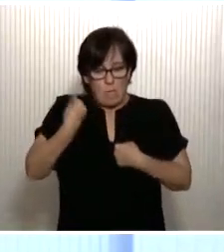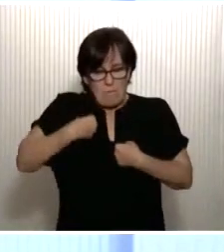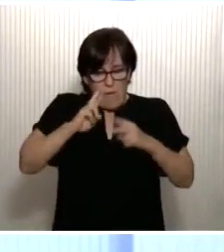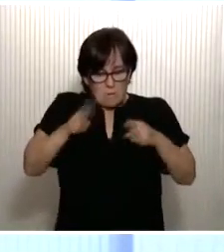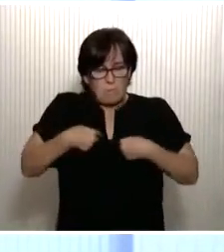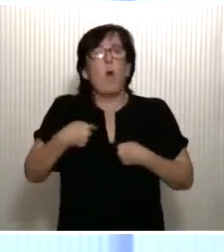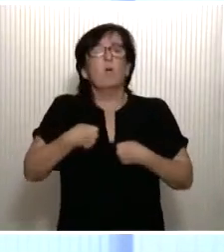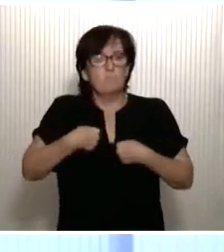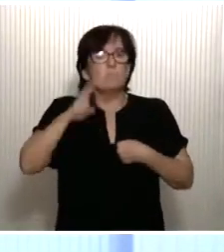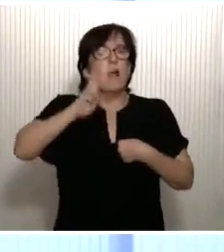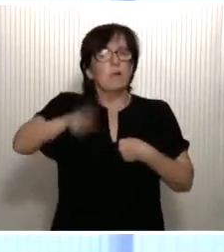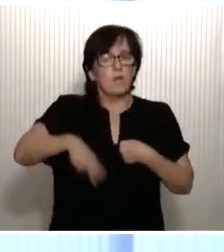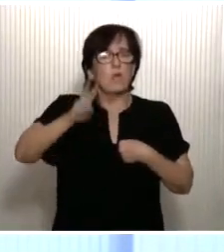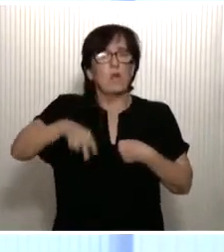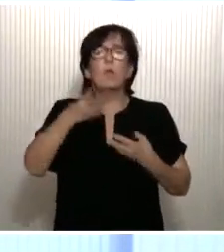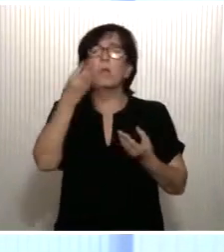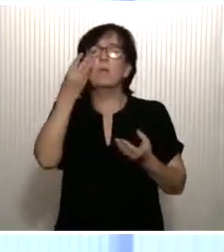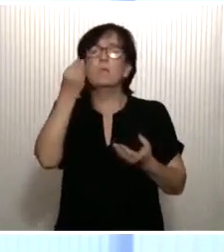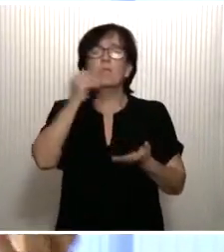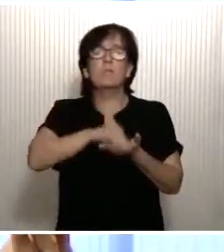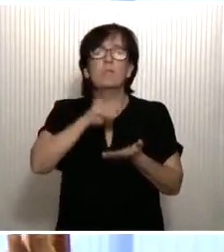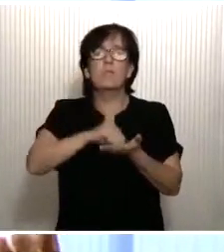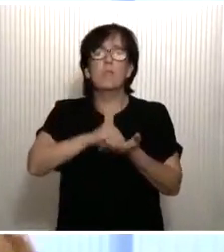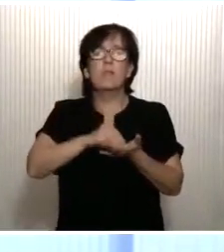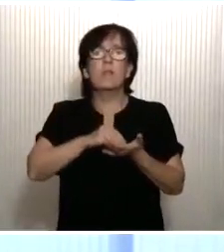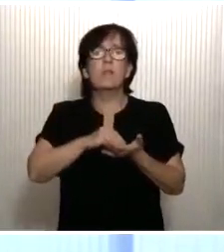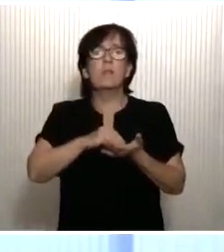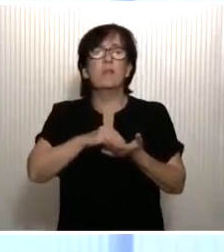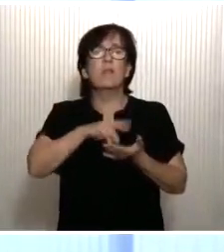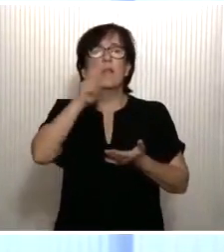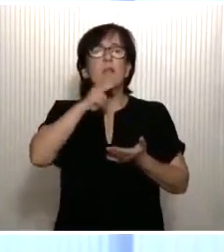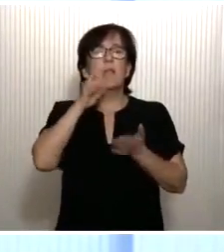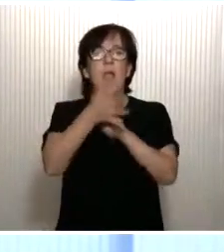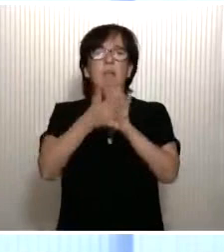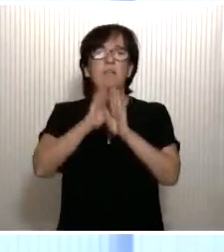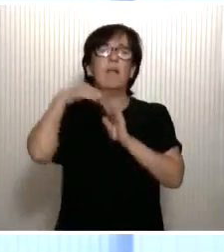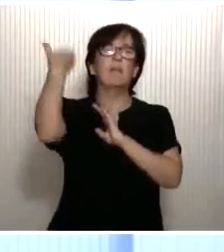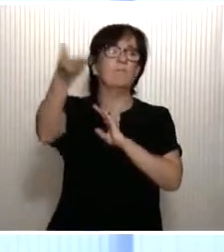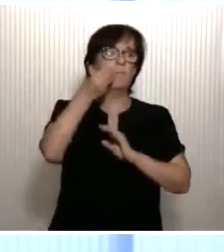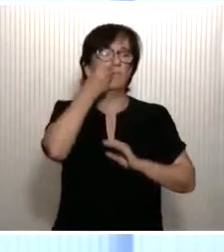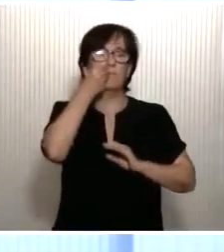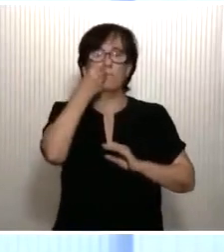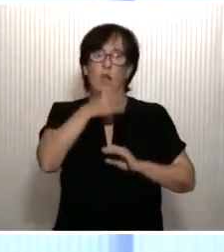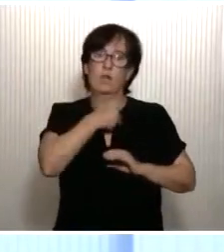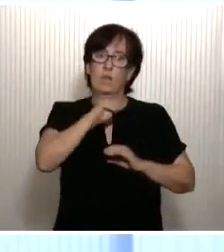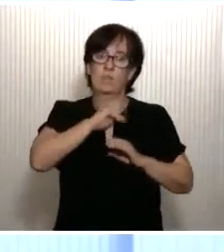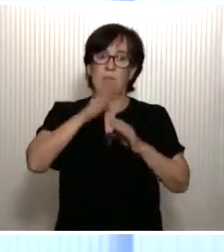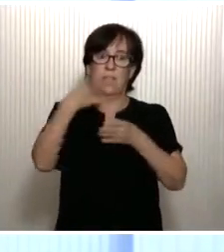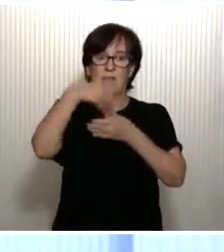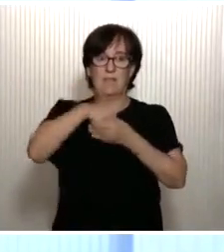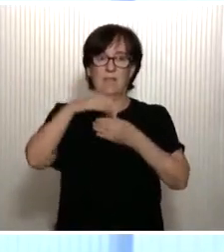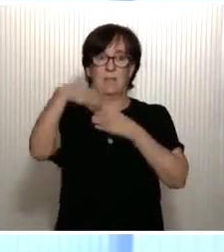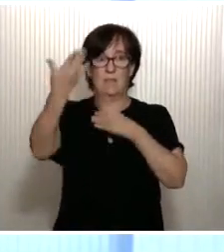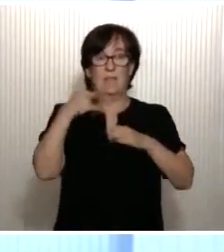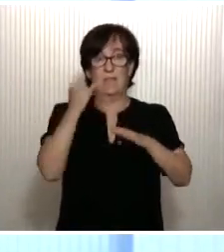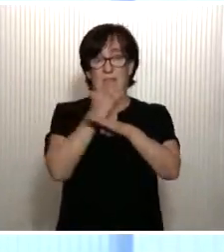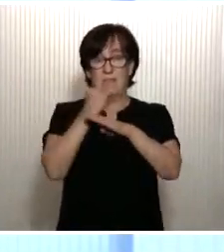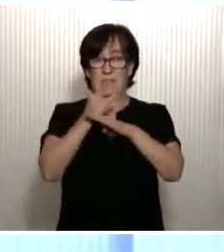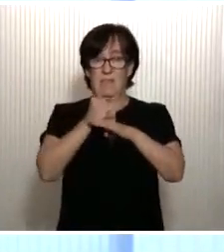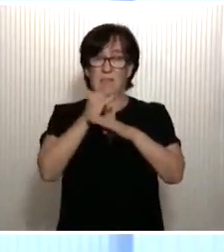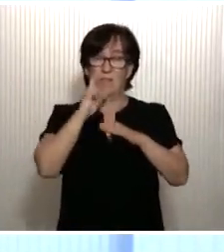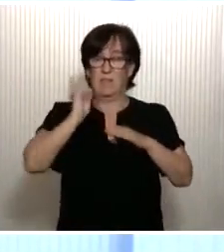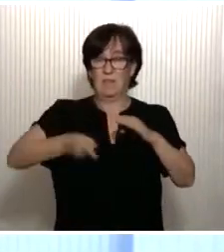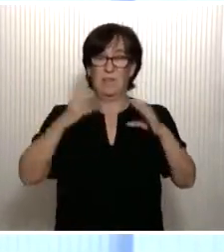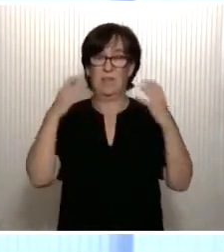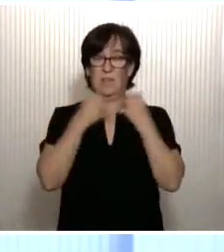porque en muchas ocasiones se habla mejor fuera de España que dentro de España, como lo recordaba precisamente el director del Instituto Cervantes en una